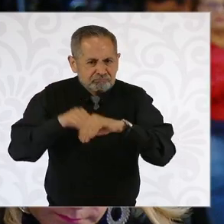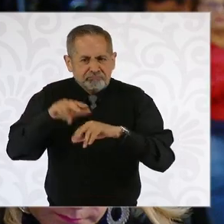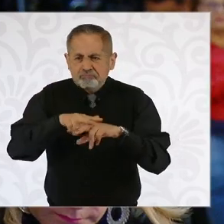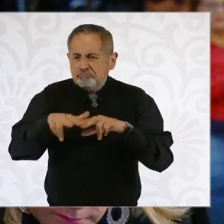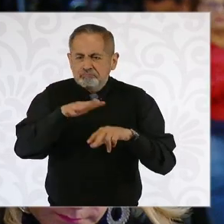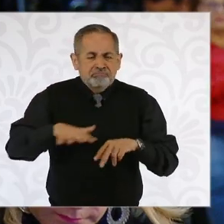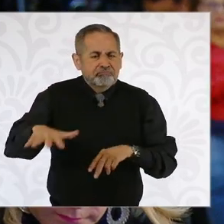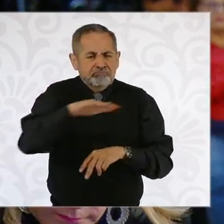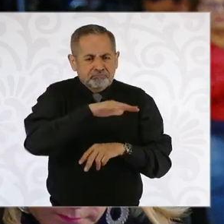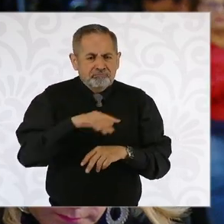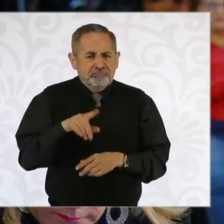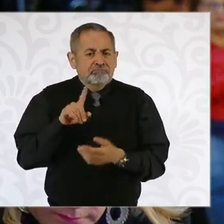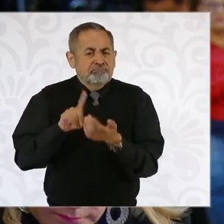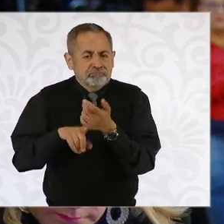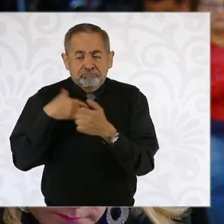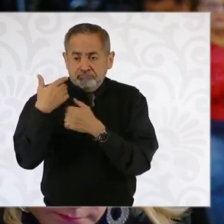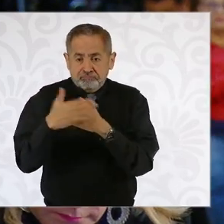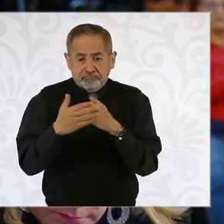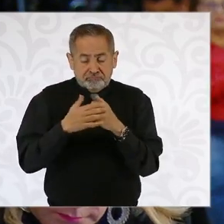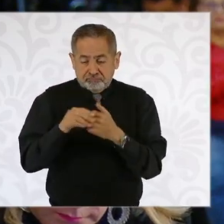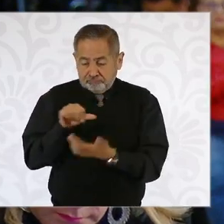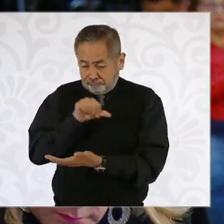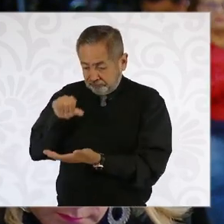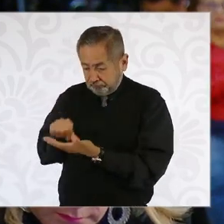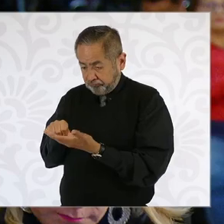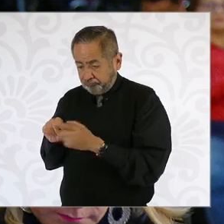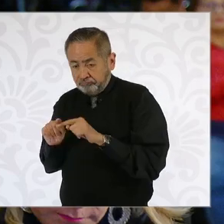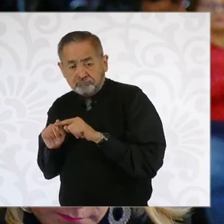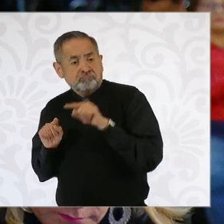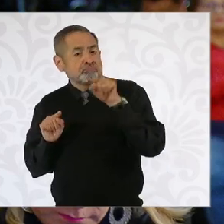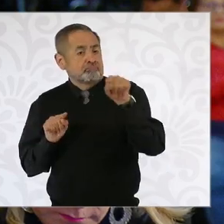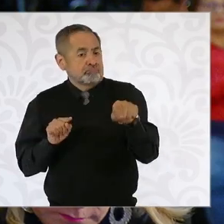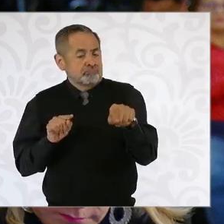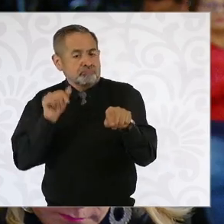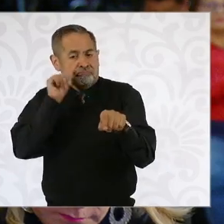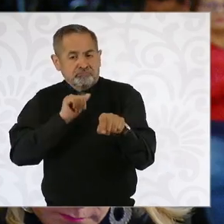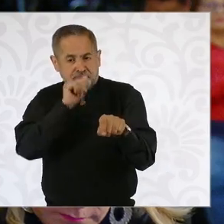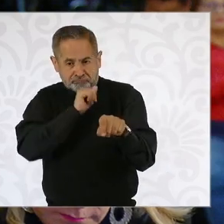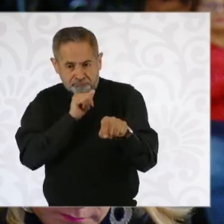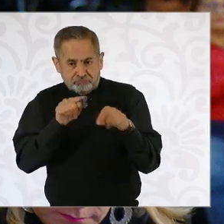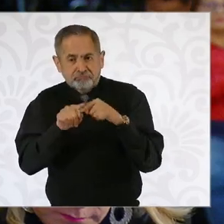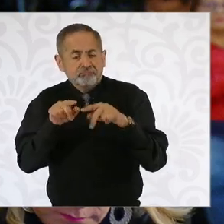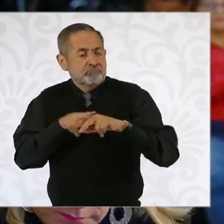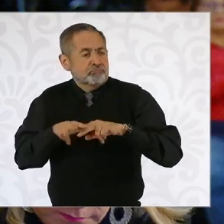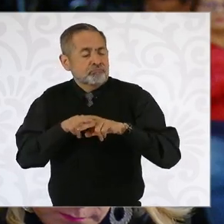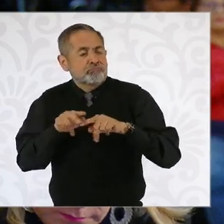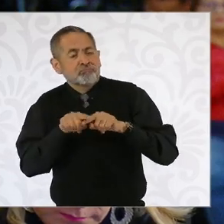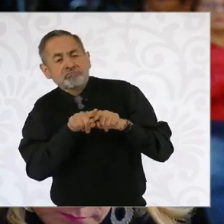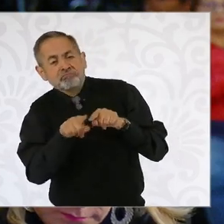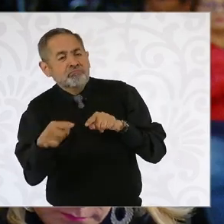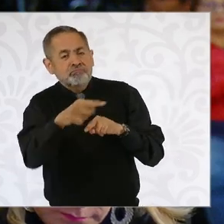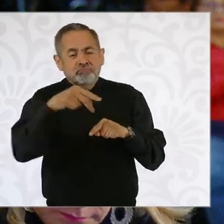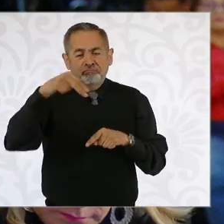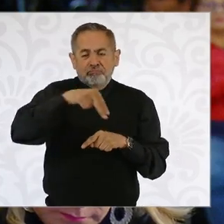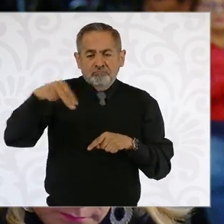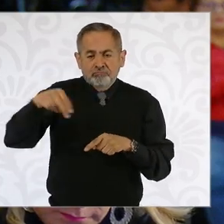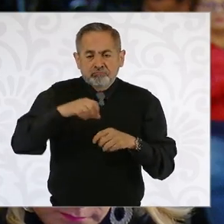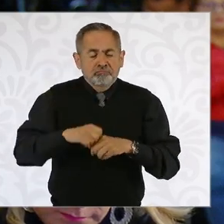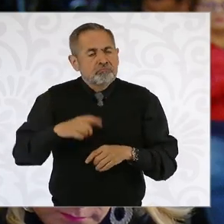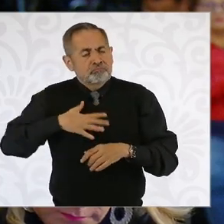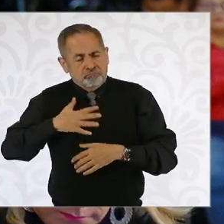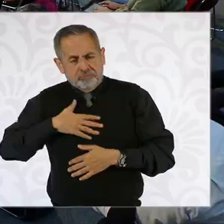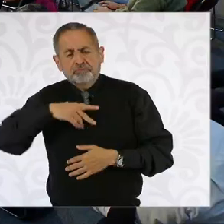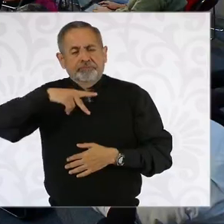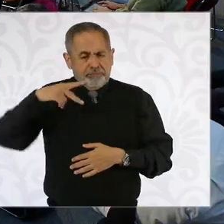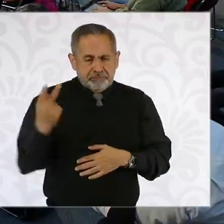terrestre. Van a vincular al centro del país con su estado, con Arizona, a través de Nogales. Entonces, la pregunta para ella fue en su